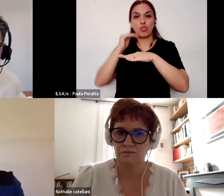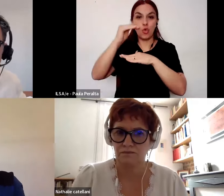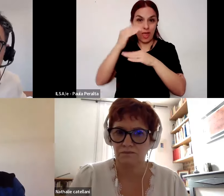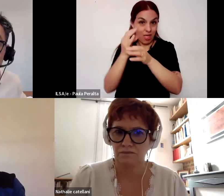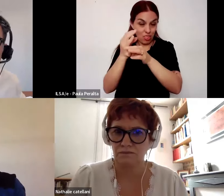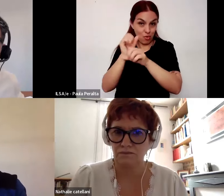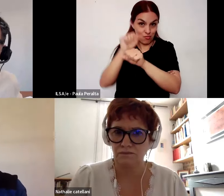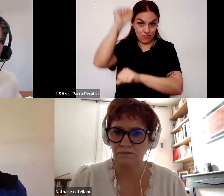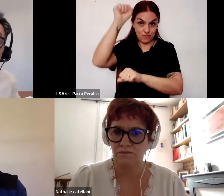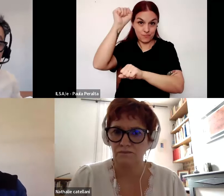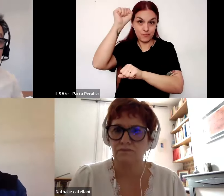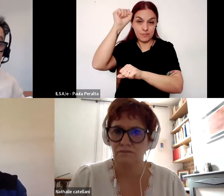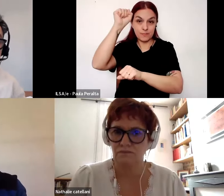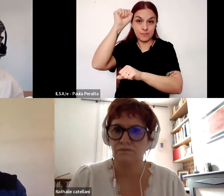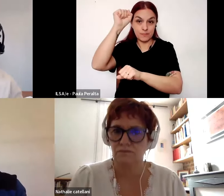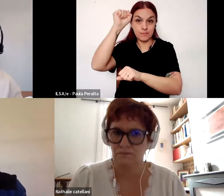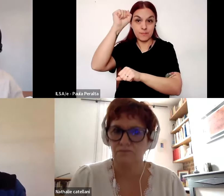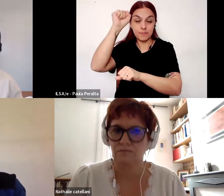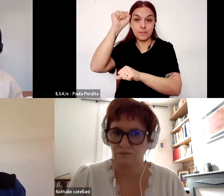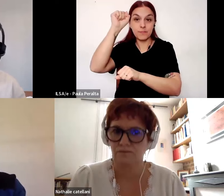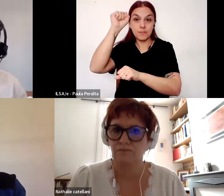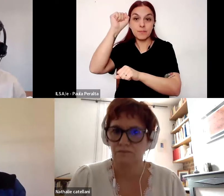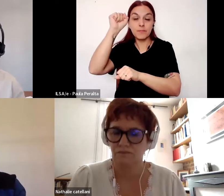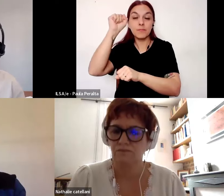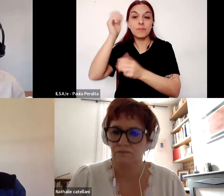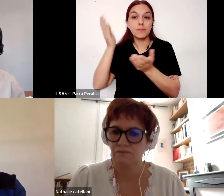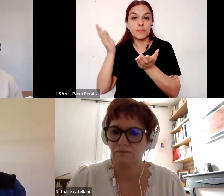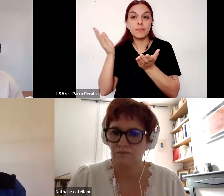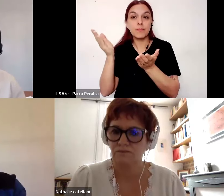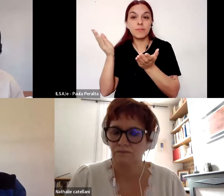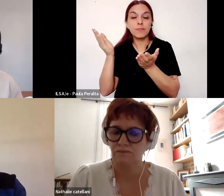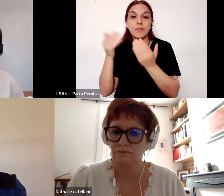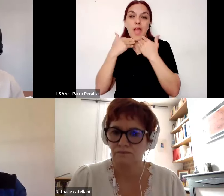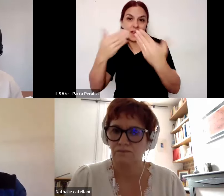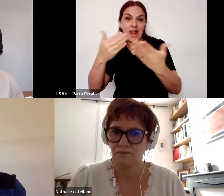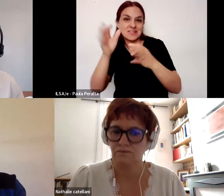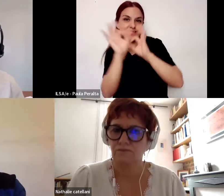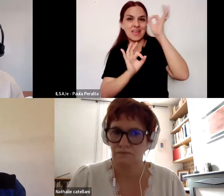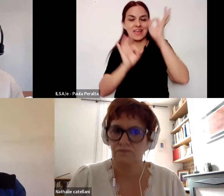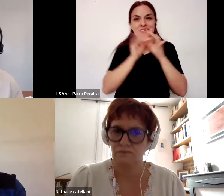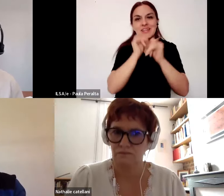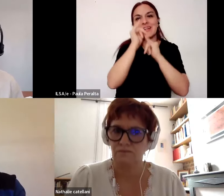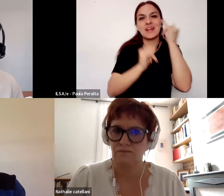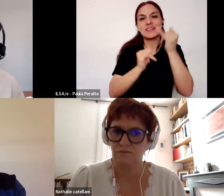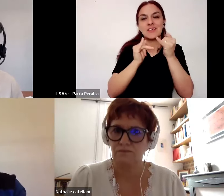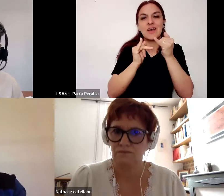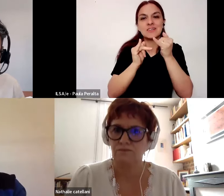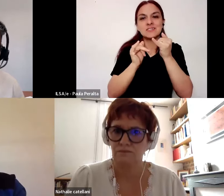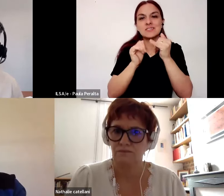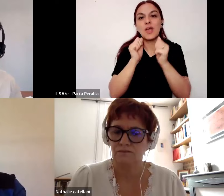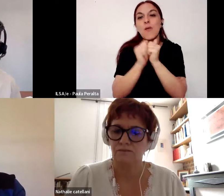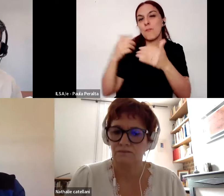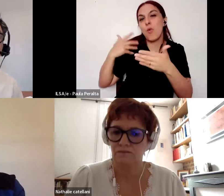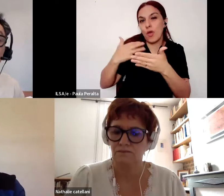docentes de territorio que se doctoran se tornan doctores a través de estrategias narrativas y autográficas indagando